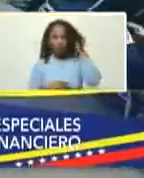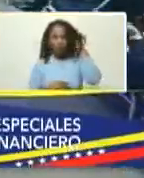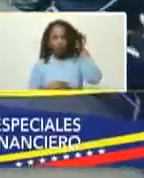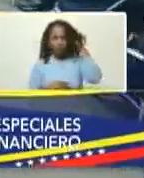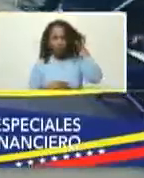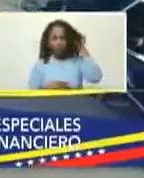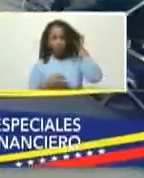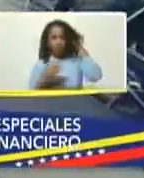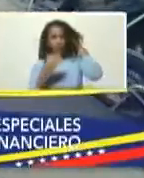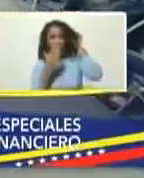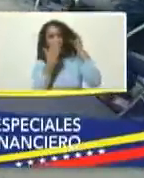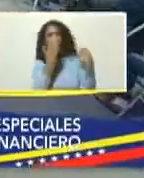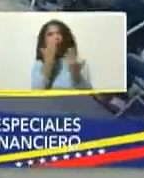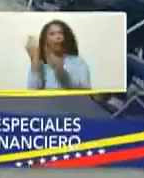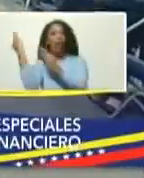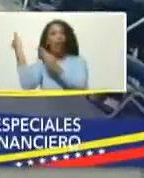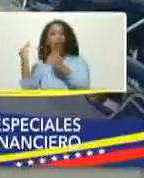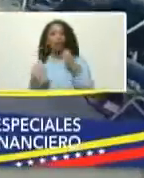Adelante.